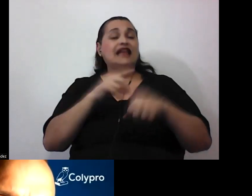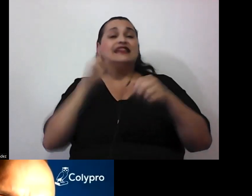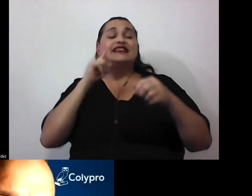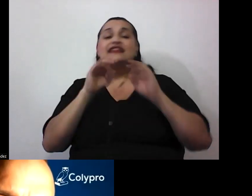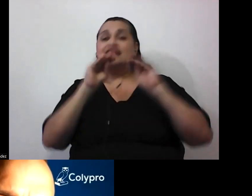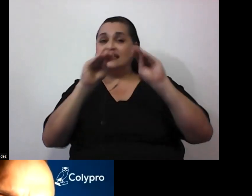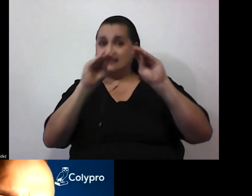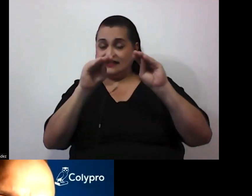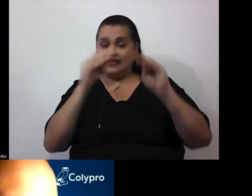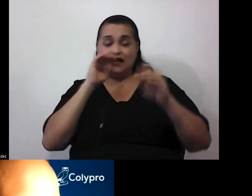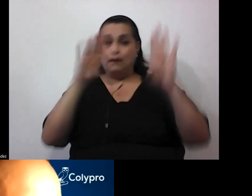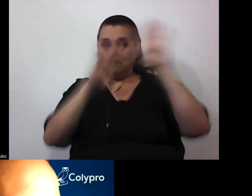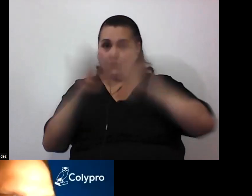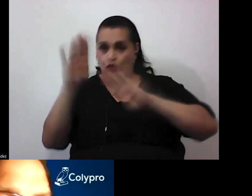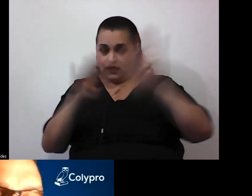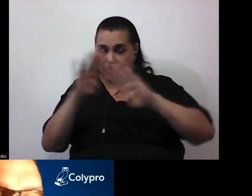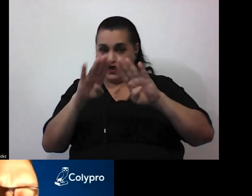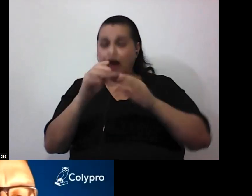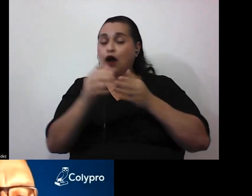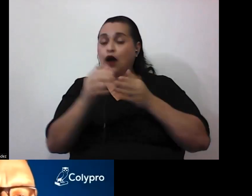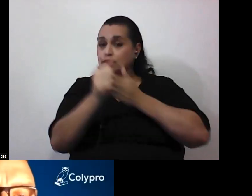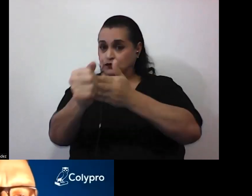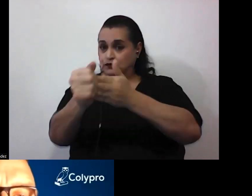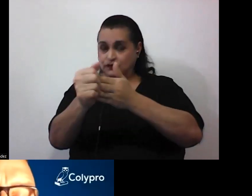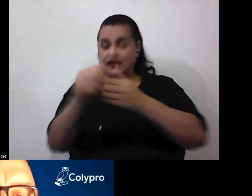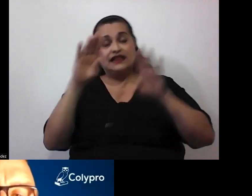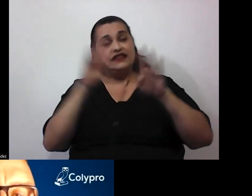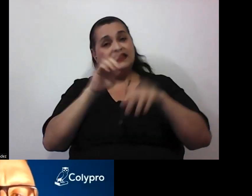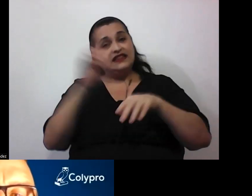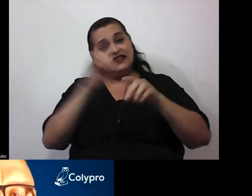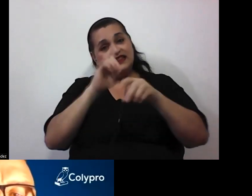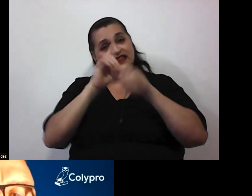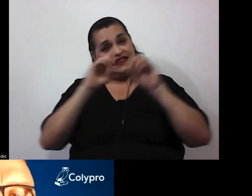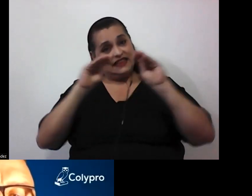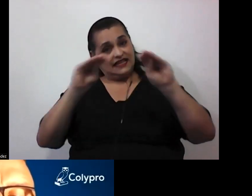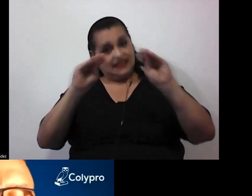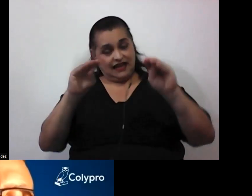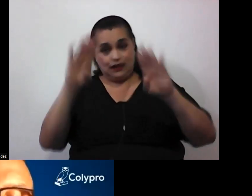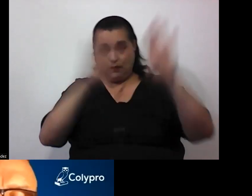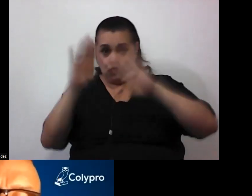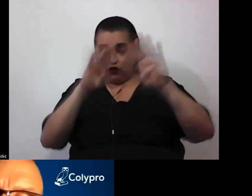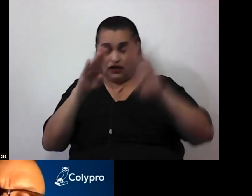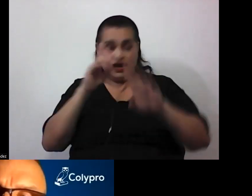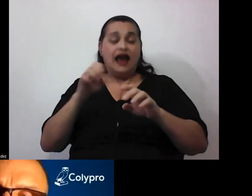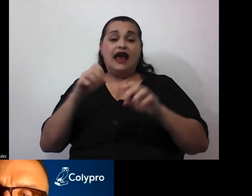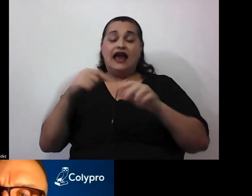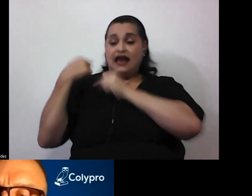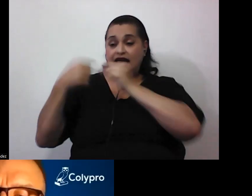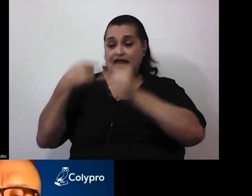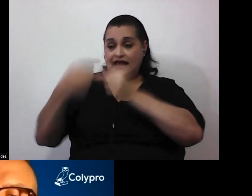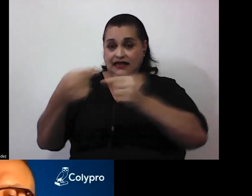el grupo de didáctica de la biología evolutiva, genética y ecología del Instituto de Investigaciones CEFIEC.